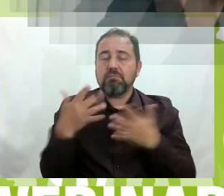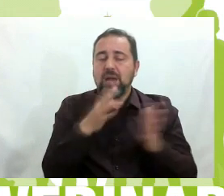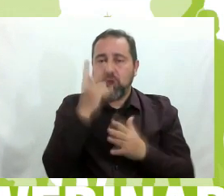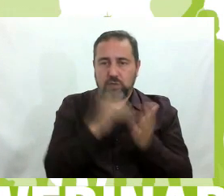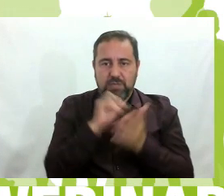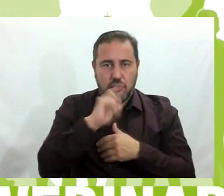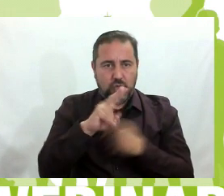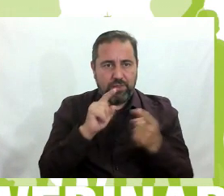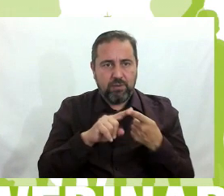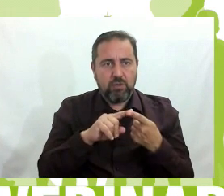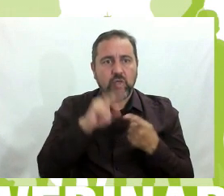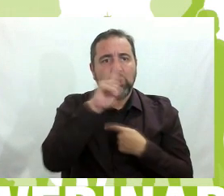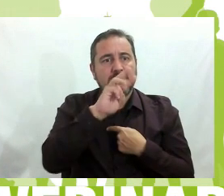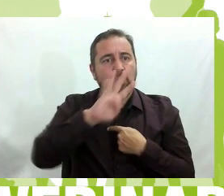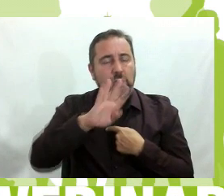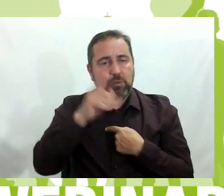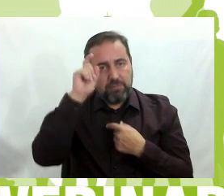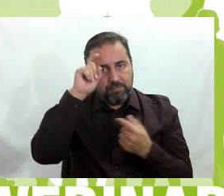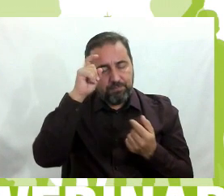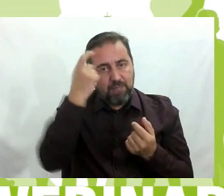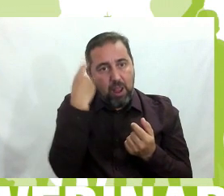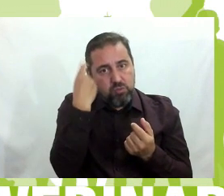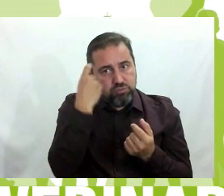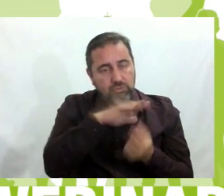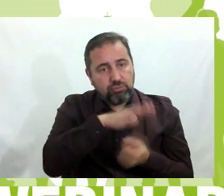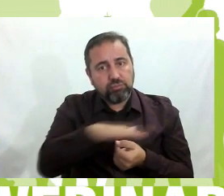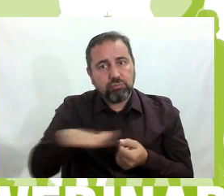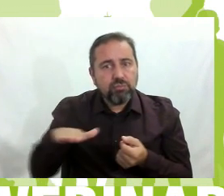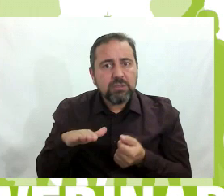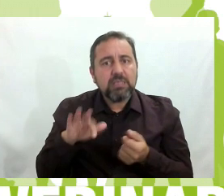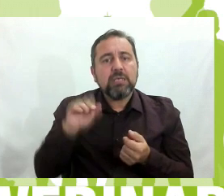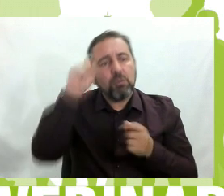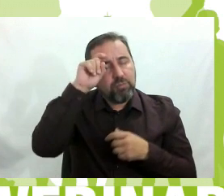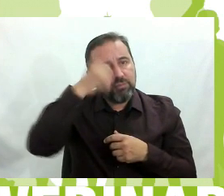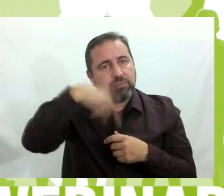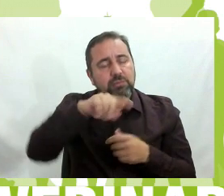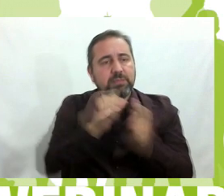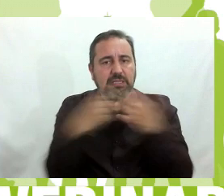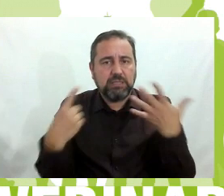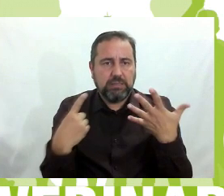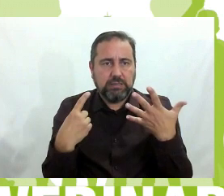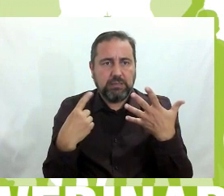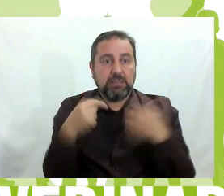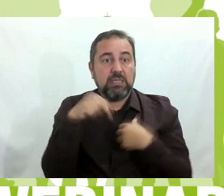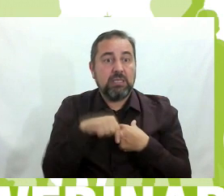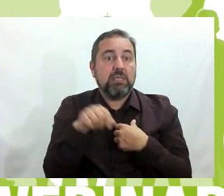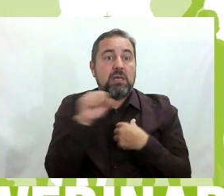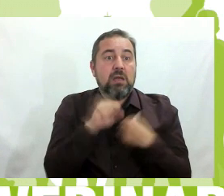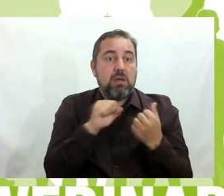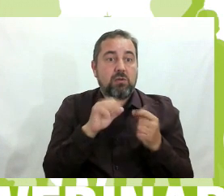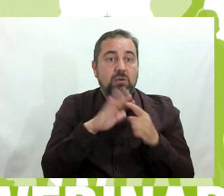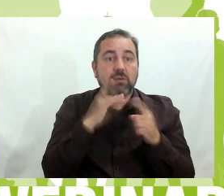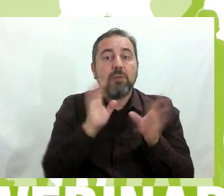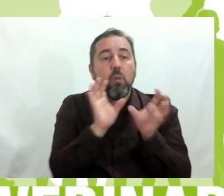234 alumnos y alumnas y 26 profes. Este año hemos desdoblado las aulas en Grupos